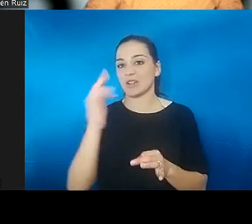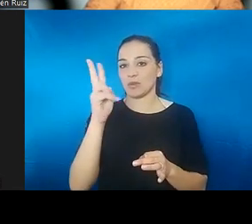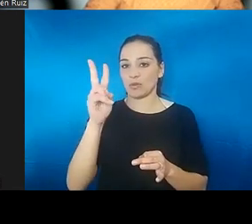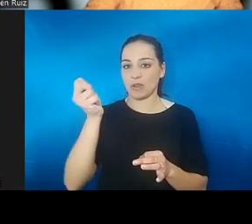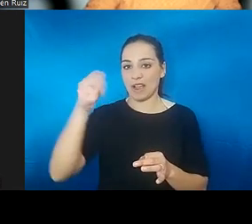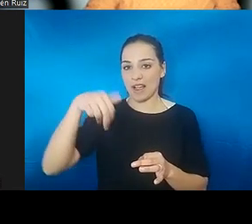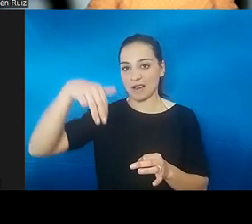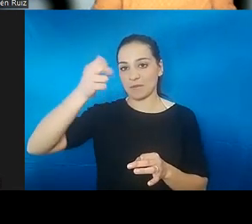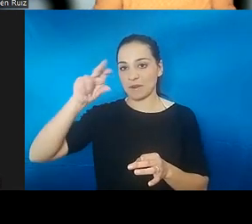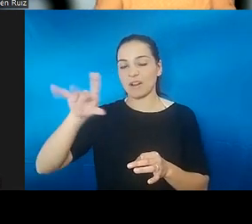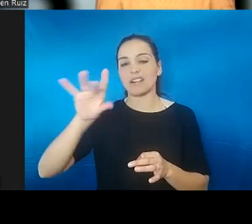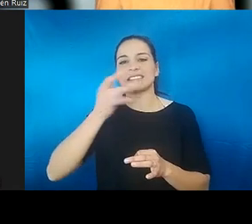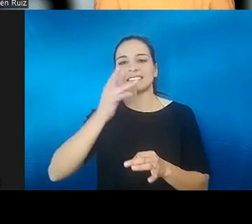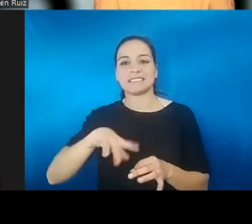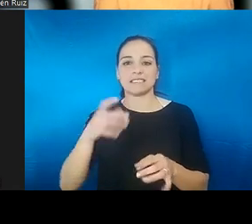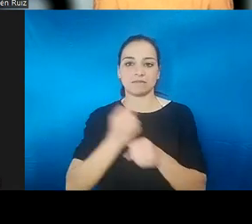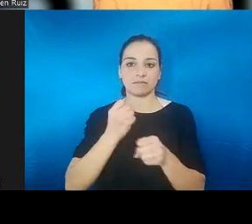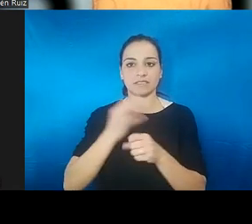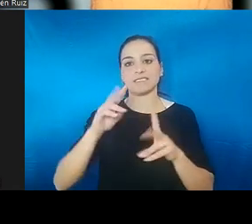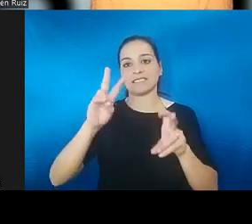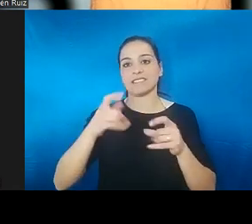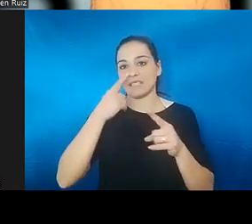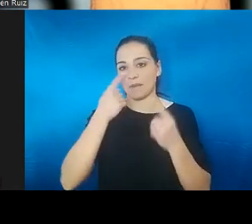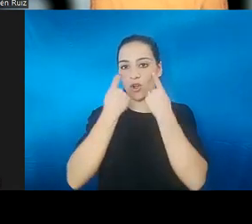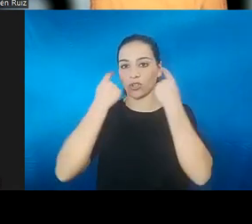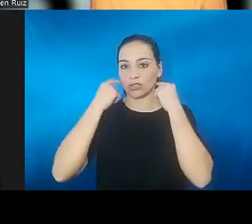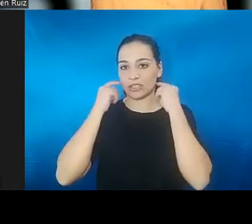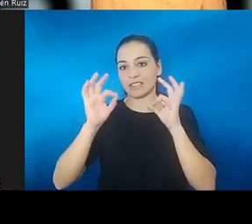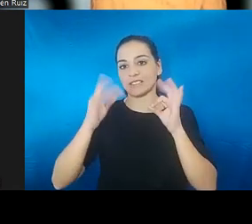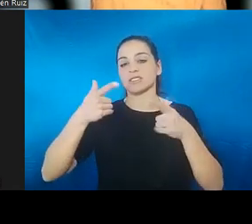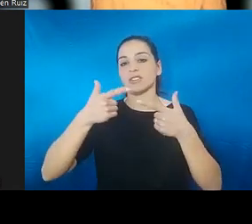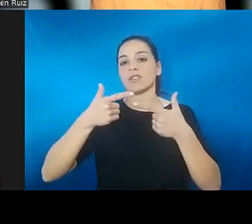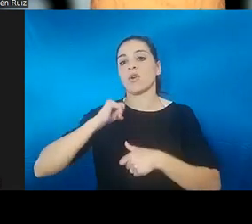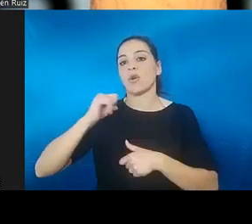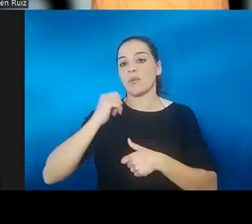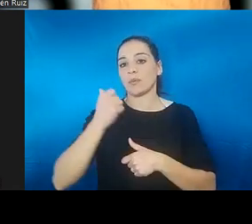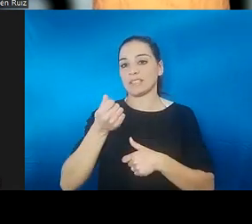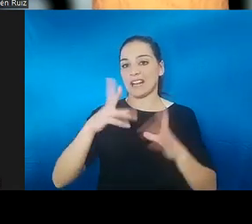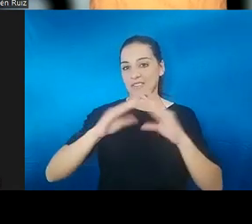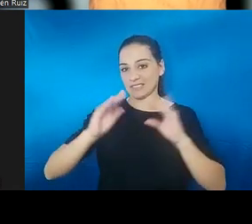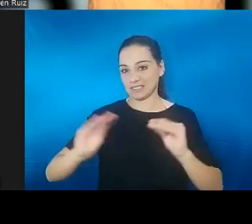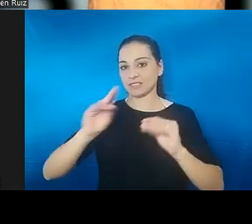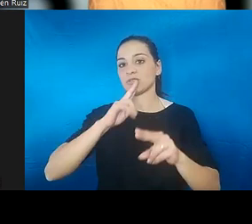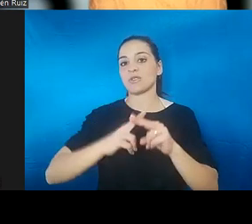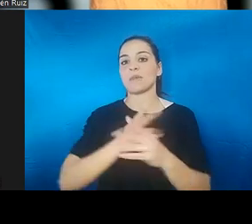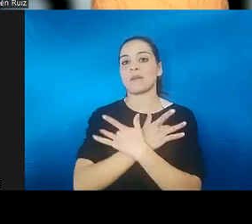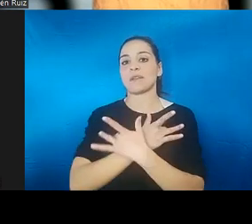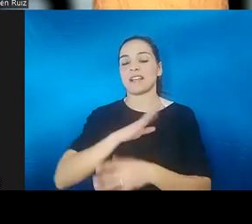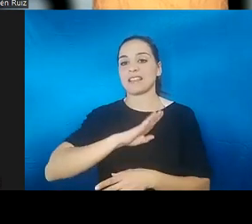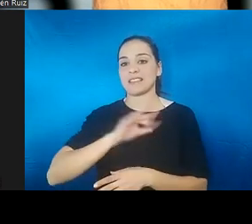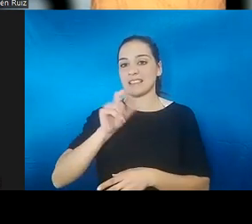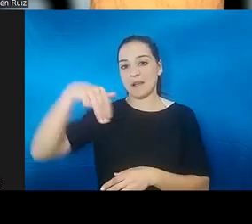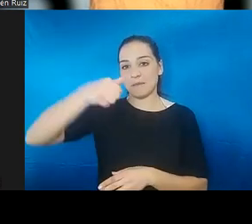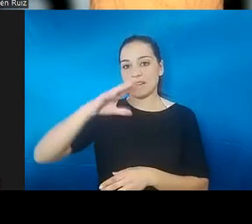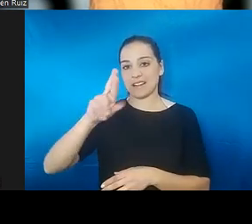especialista en otorrinolaringología en el Hospital Universitario Virgen Macarena de Sevilla. Es doctor